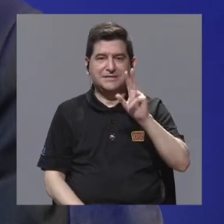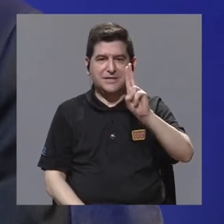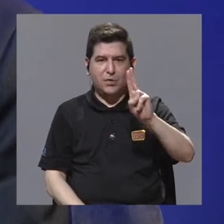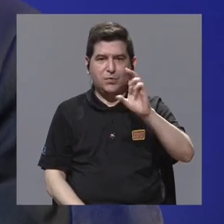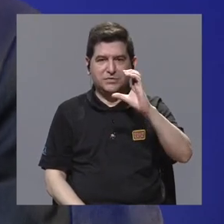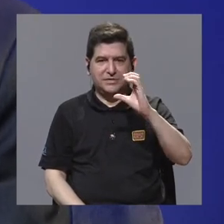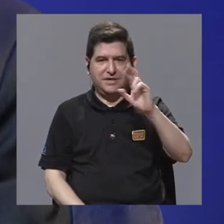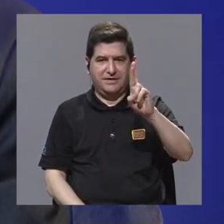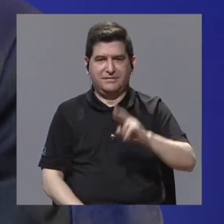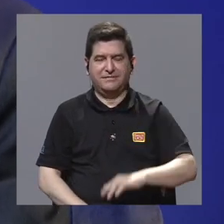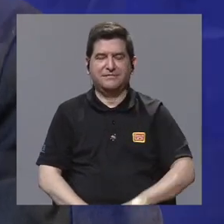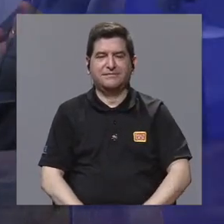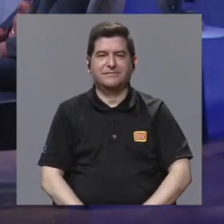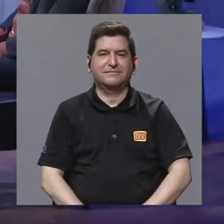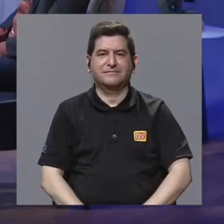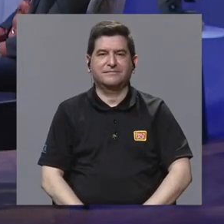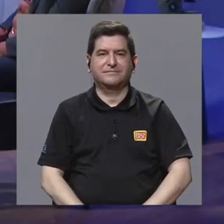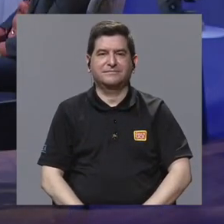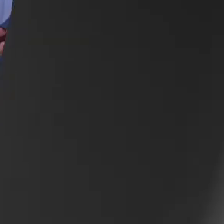UCR.